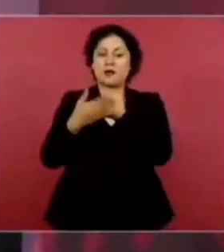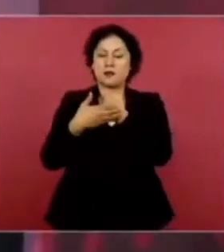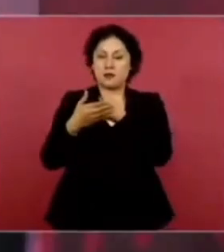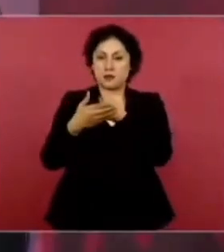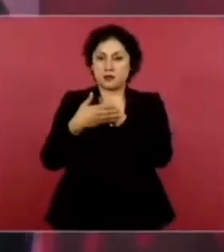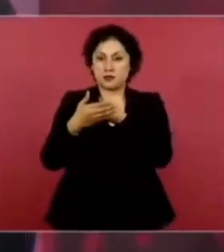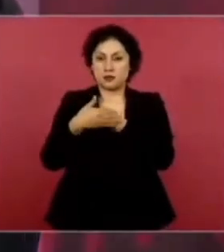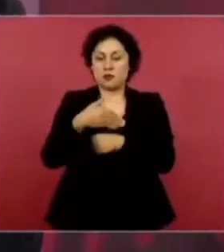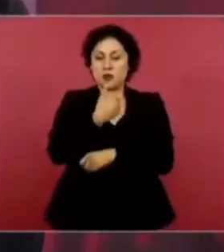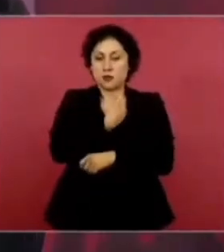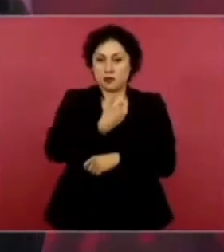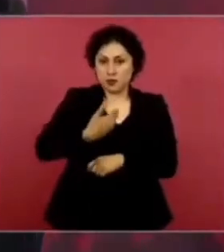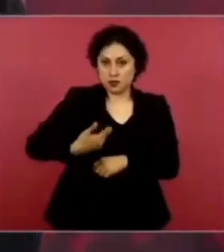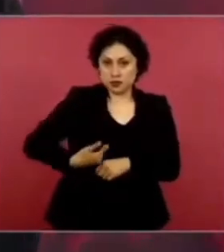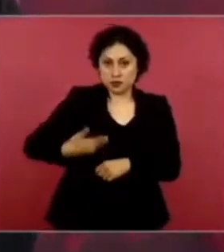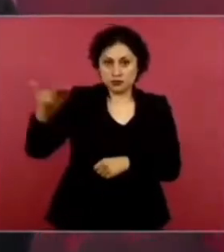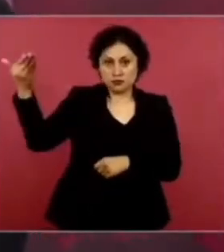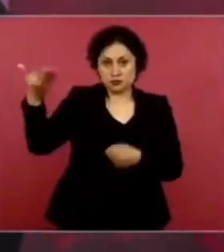A los.